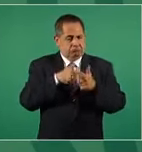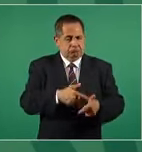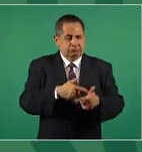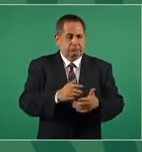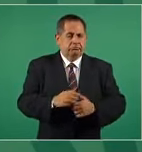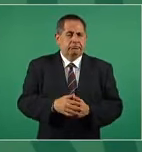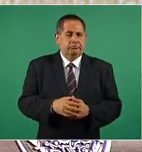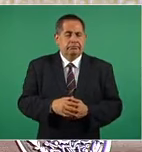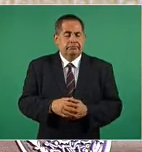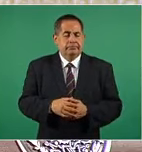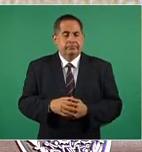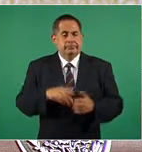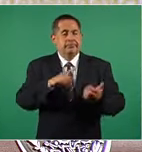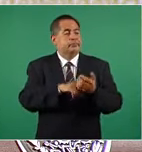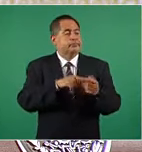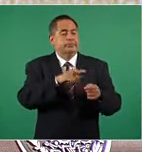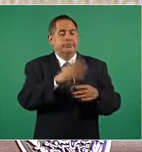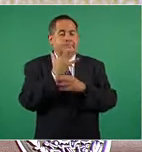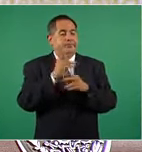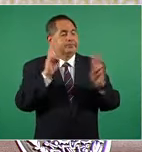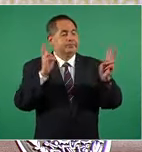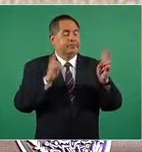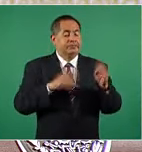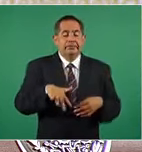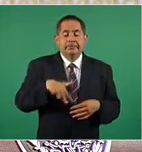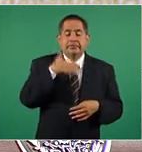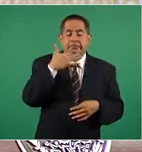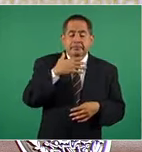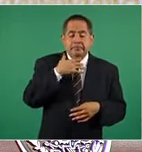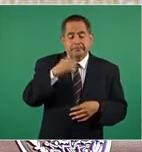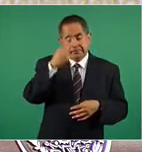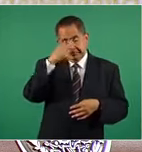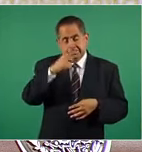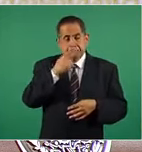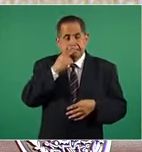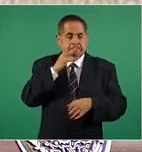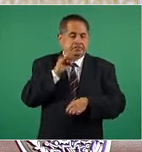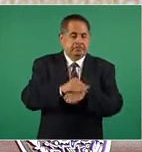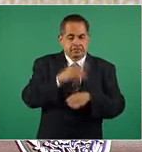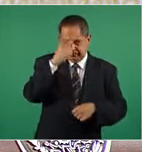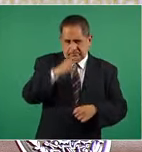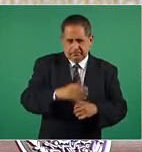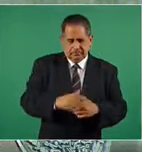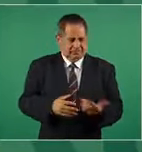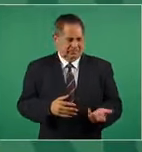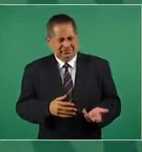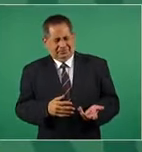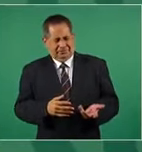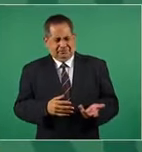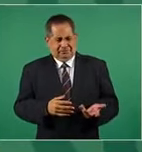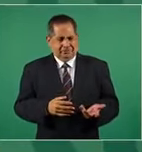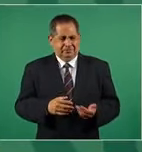Le llamaron fraude patriótico y luego ya